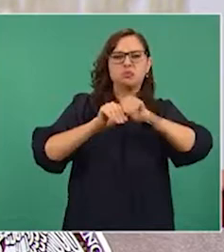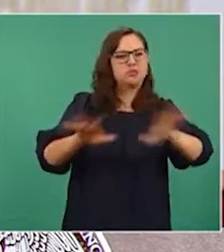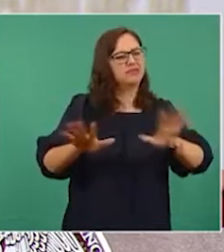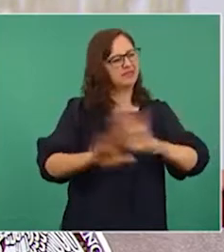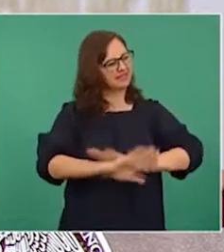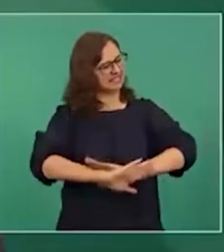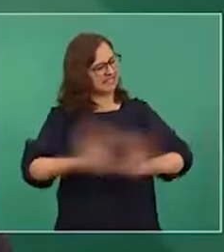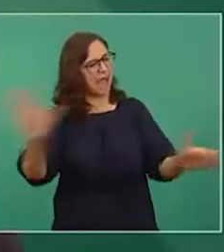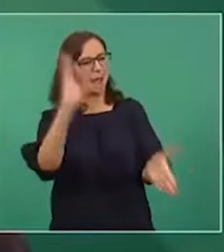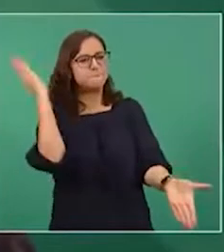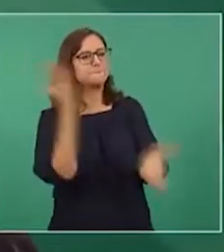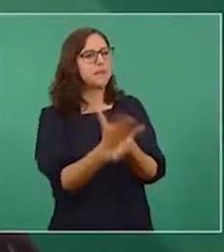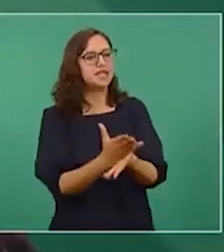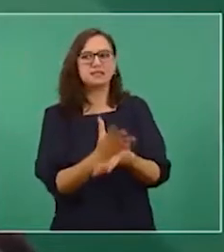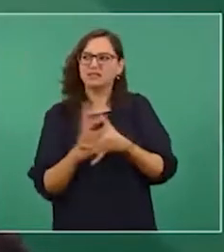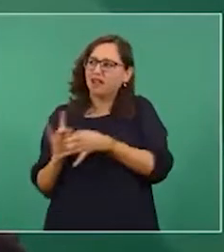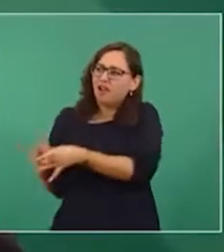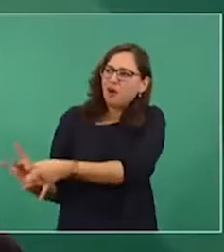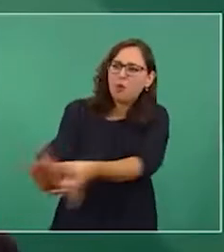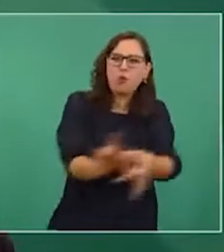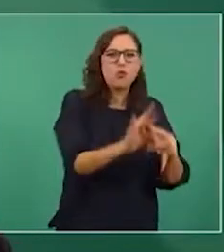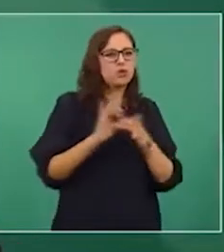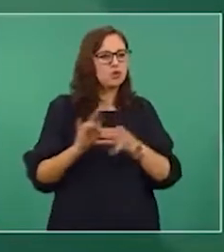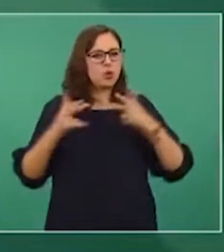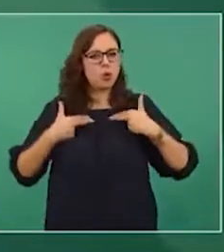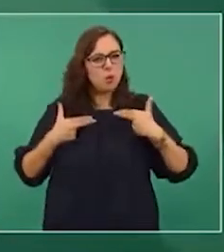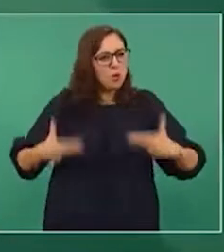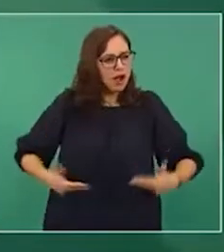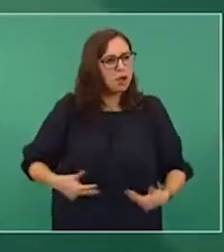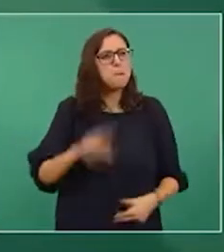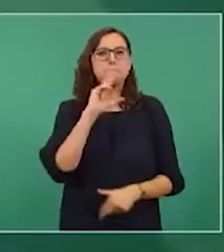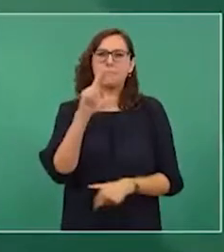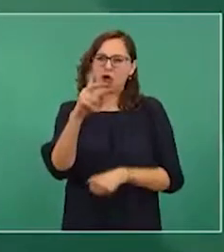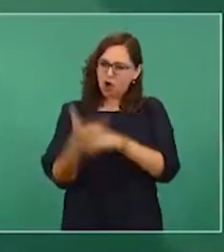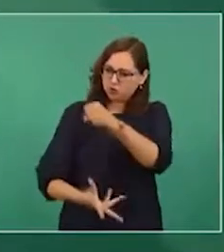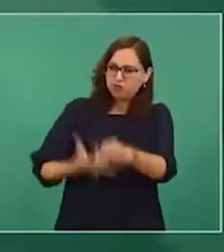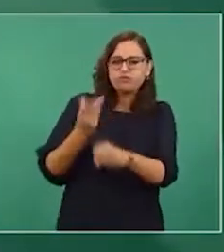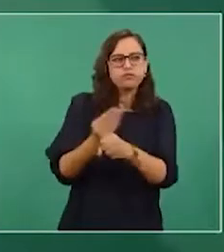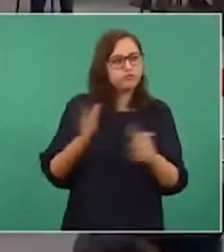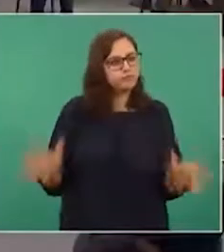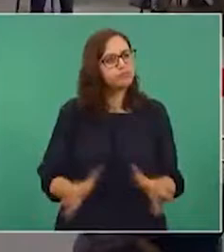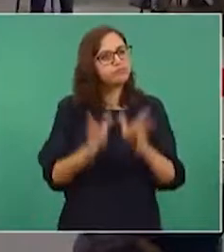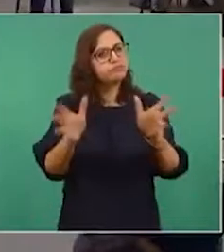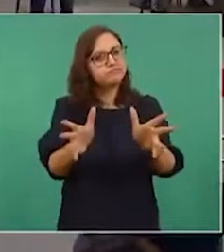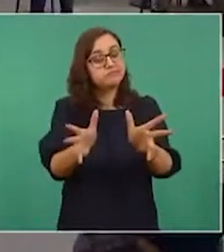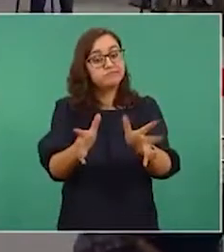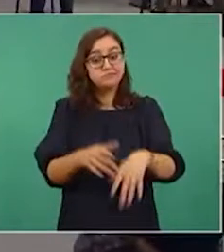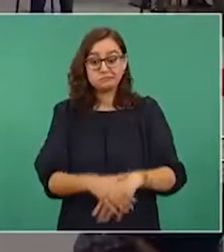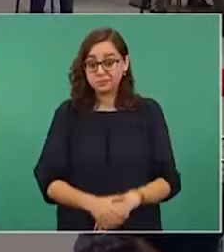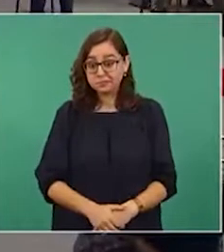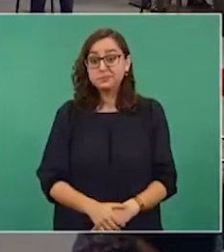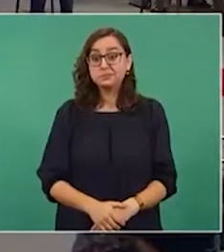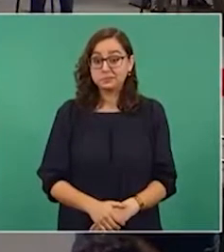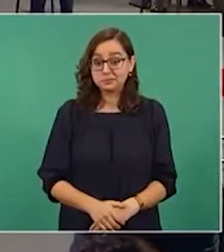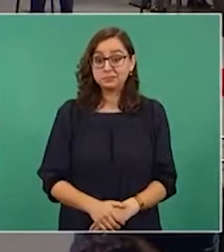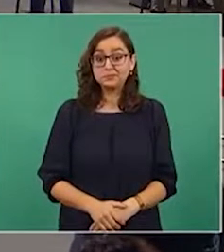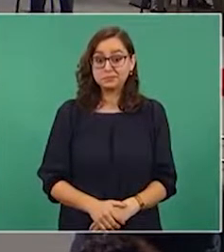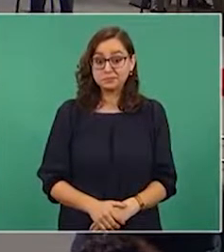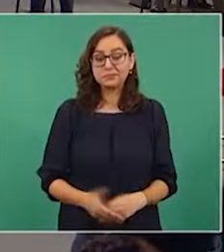a la fraternidad humana. Bueno, ahora vamos a la sección. La primera nota dice,